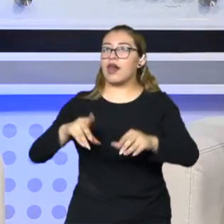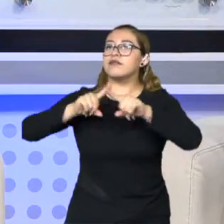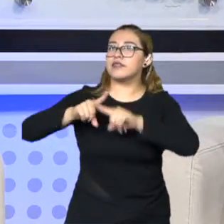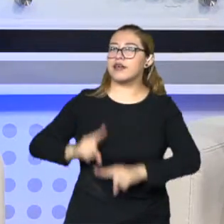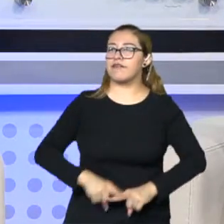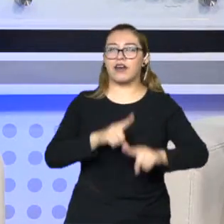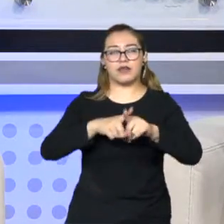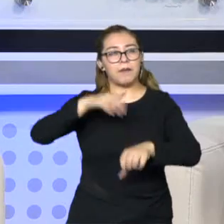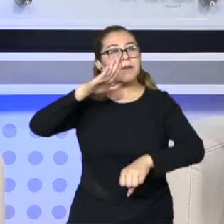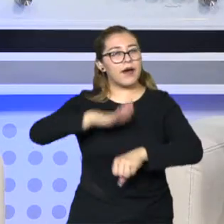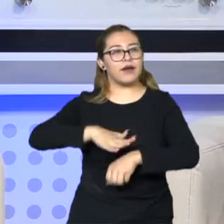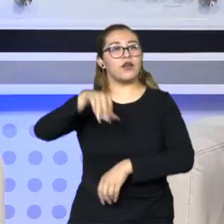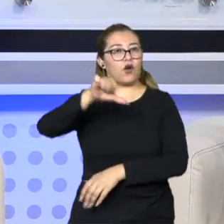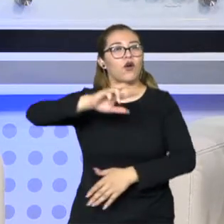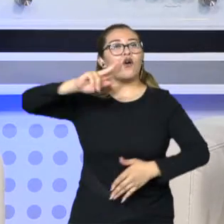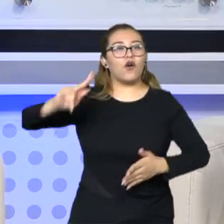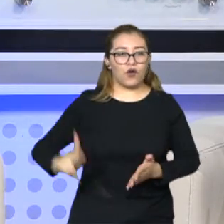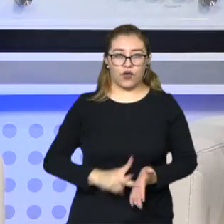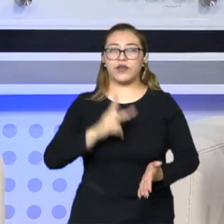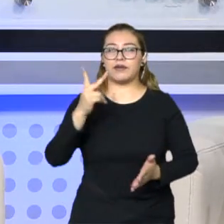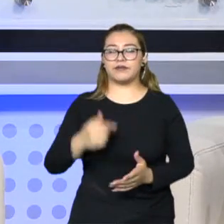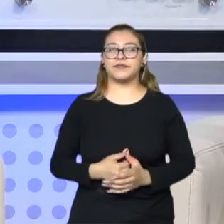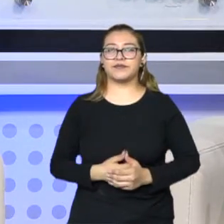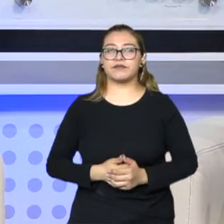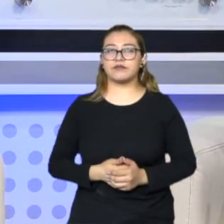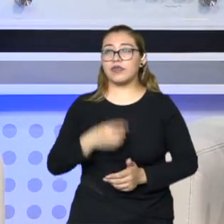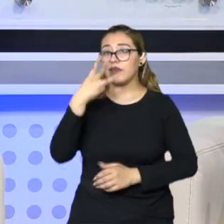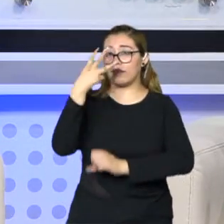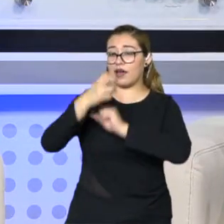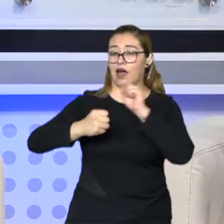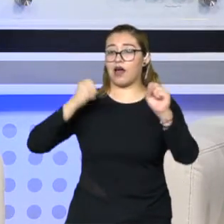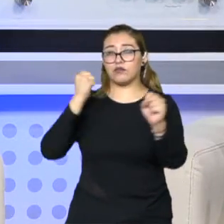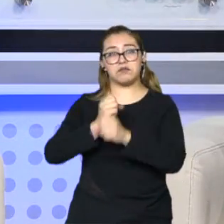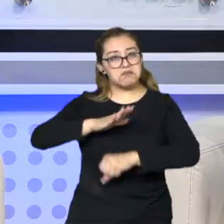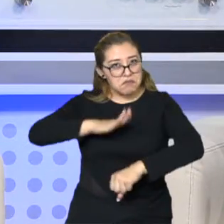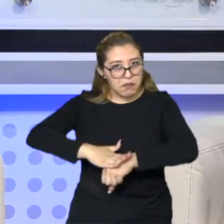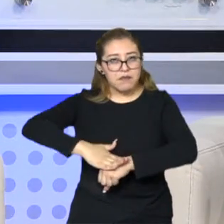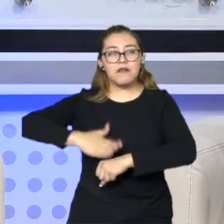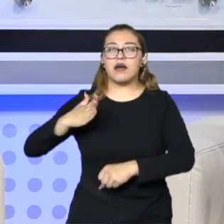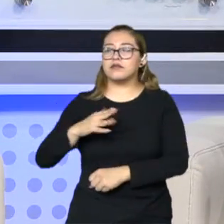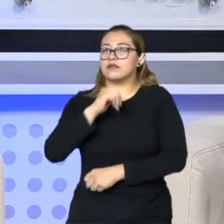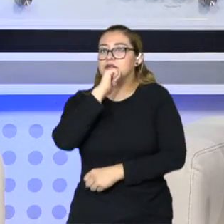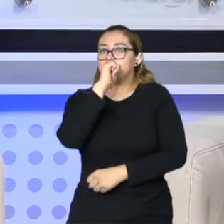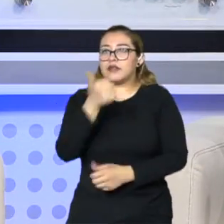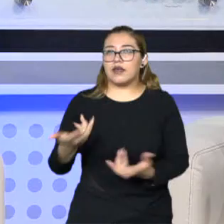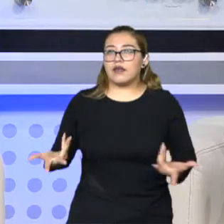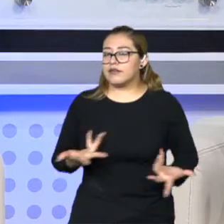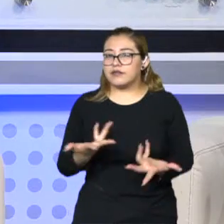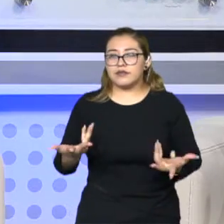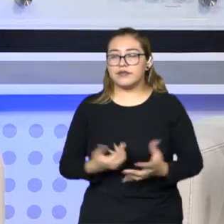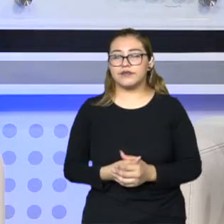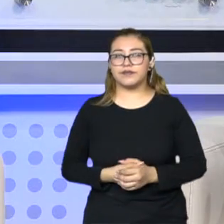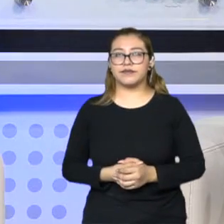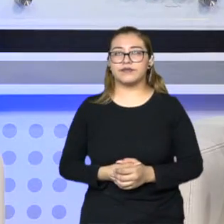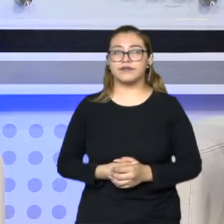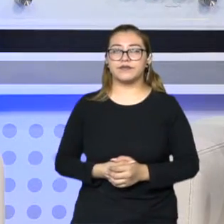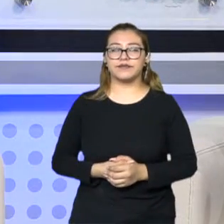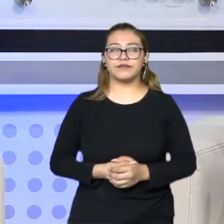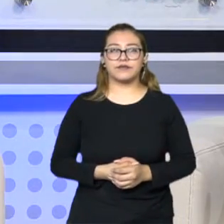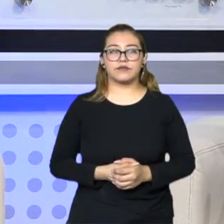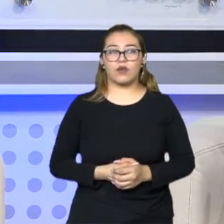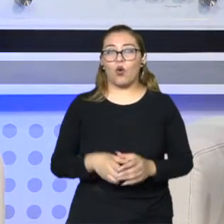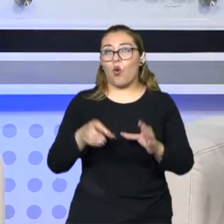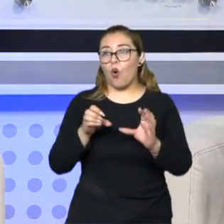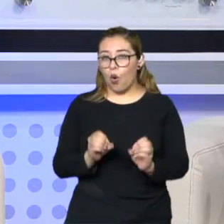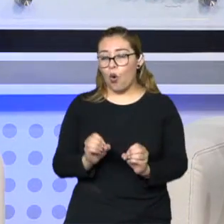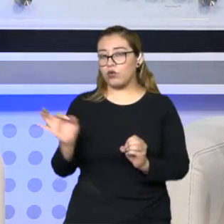de veces, hoy lo volvemos a tocar, porque ya pasaron más de tres años, y no se hace prácticamente nada, o